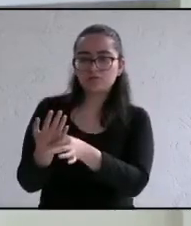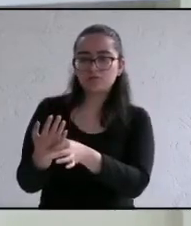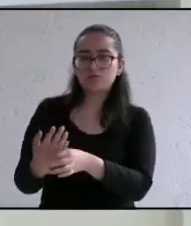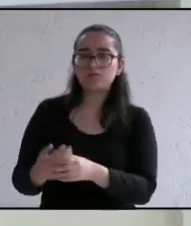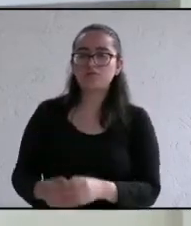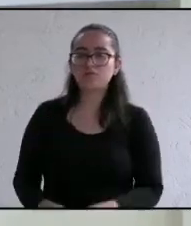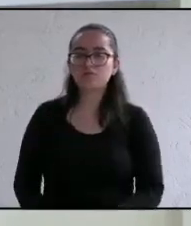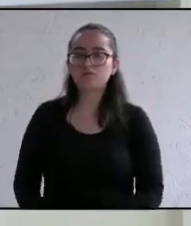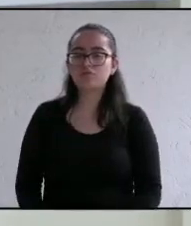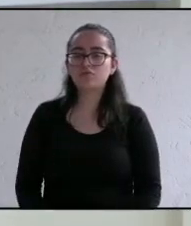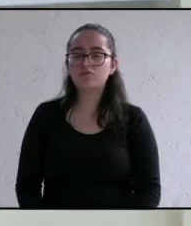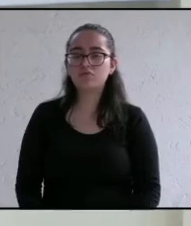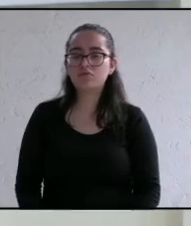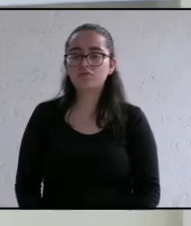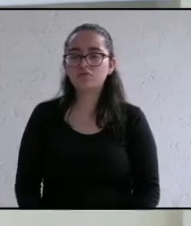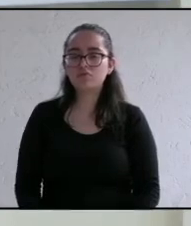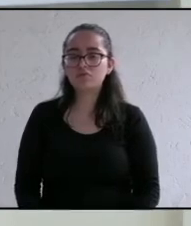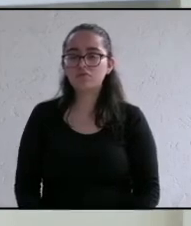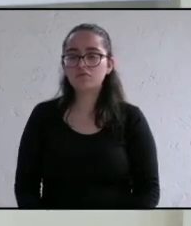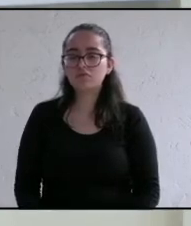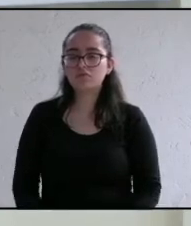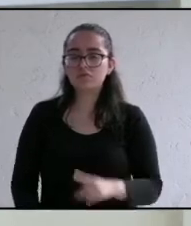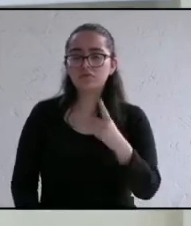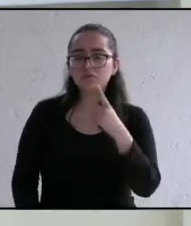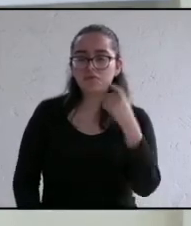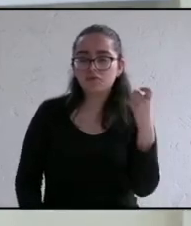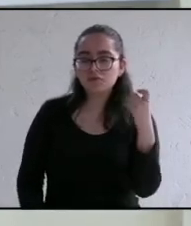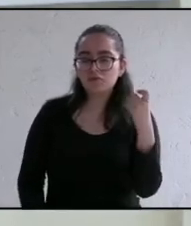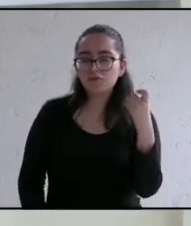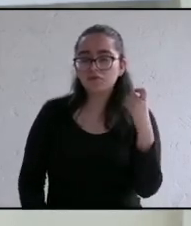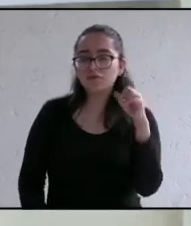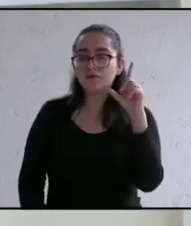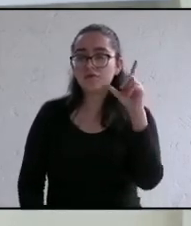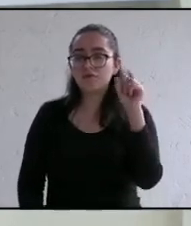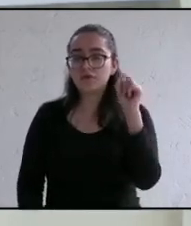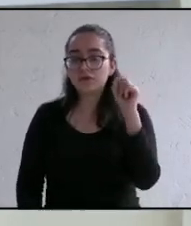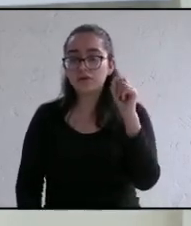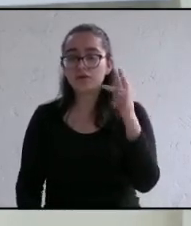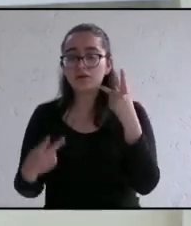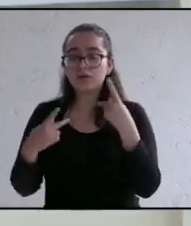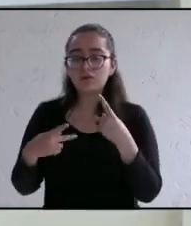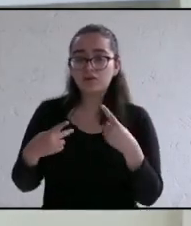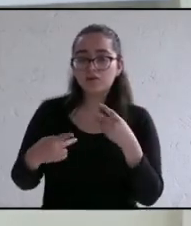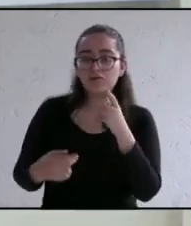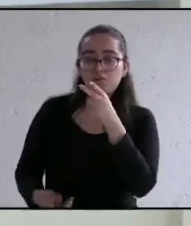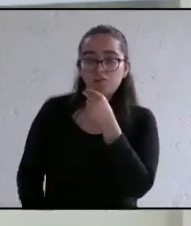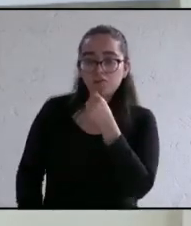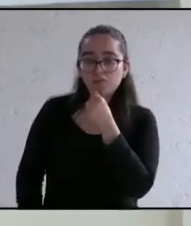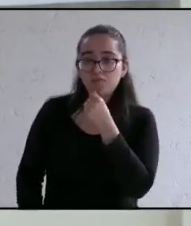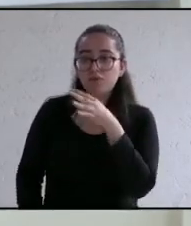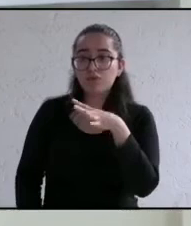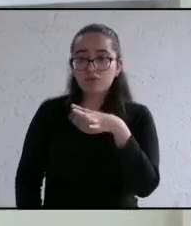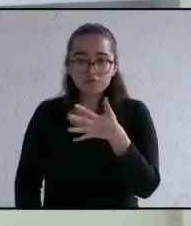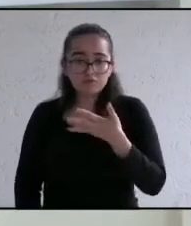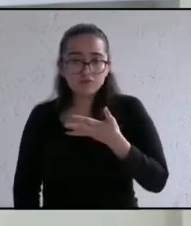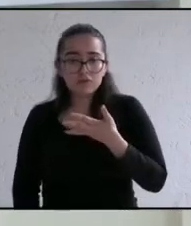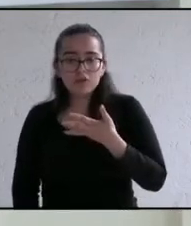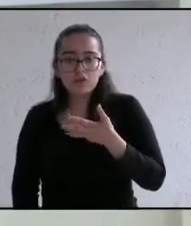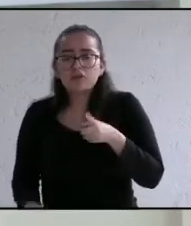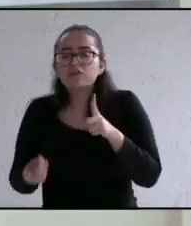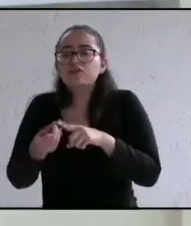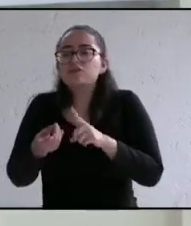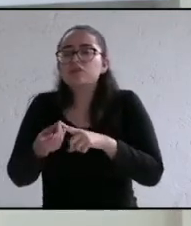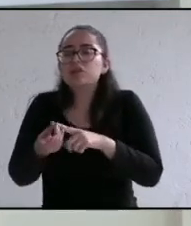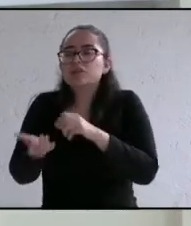que tendrá 120 elementos efectivos certificados y con equipamiento ¿de dónde se